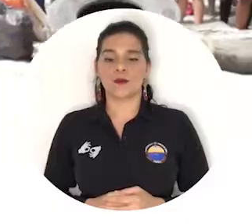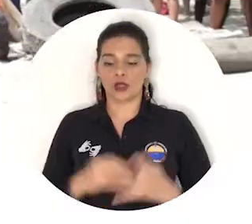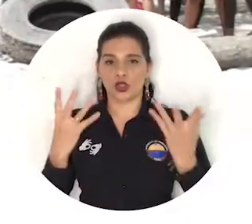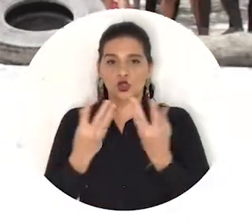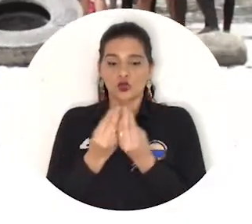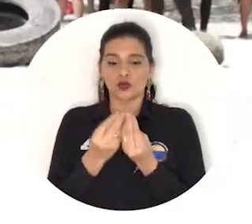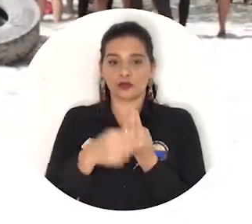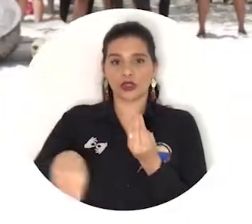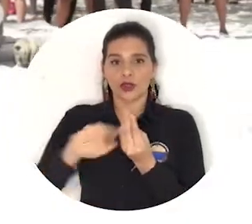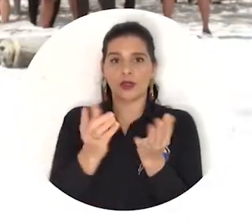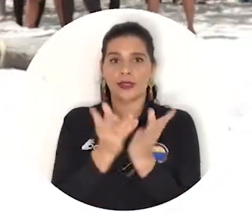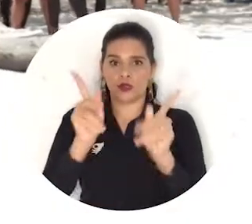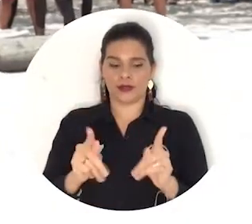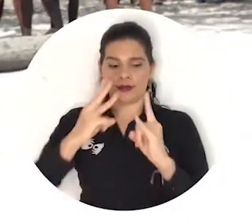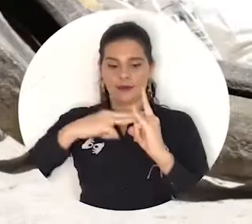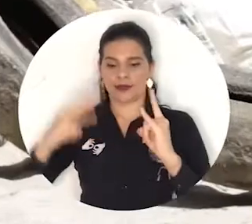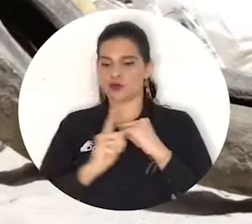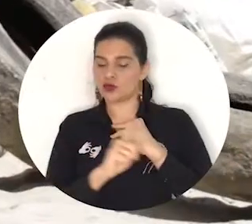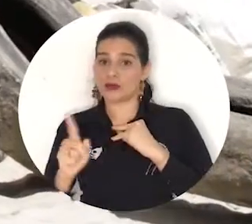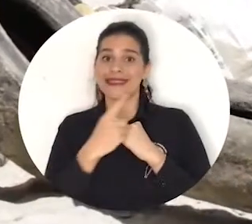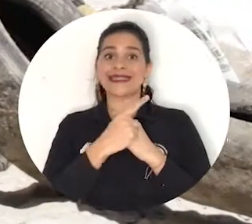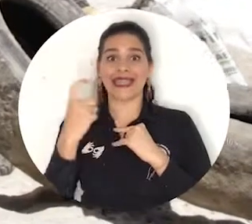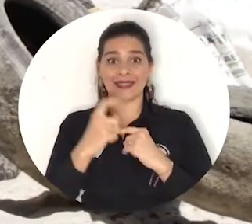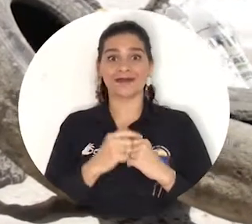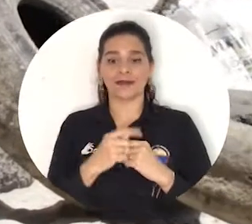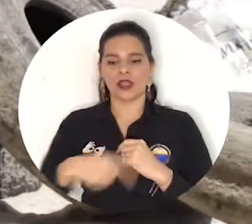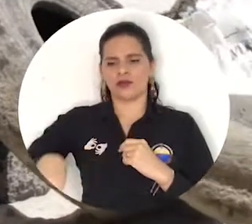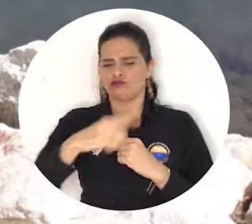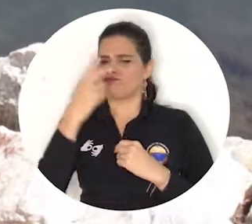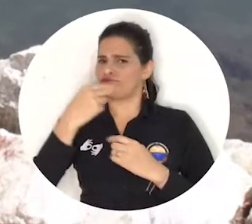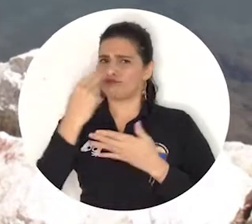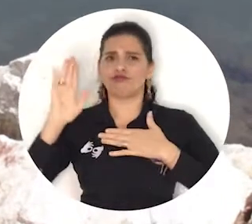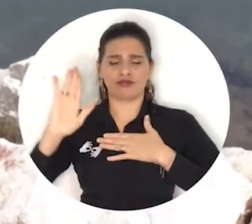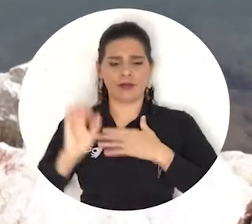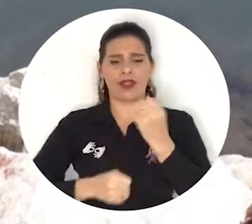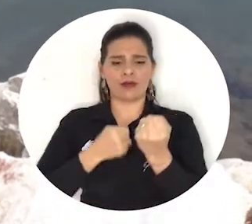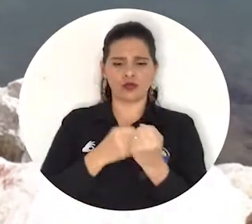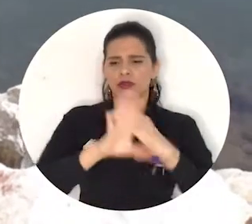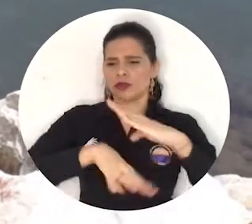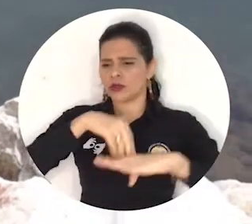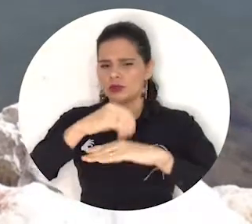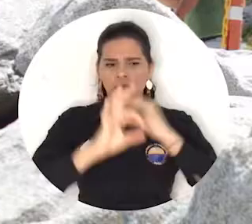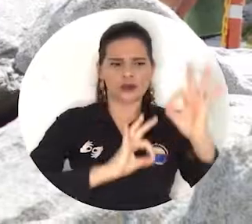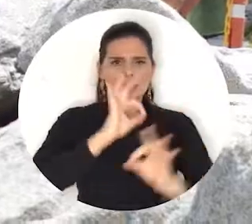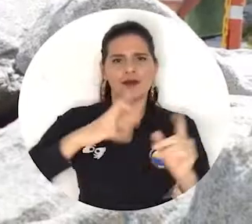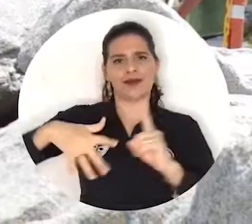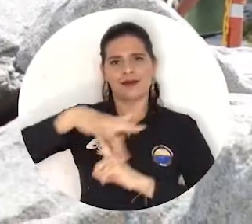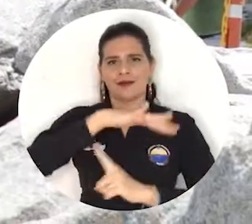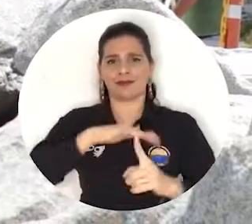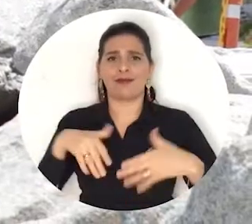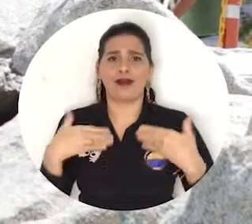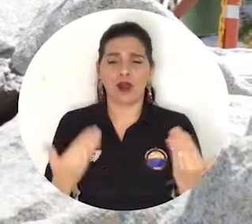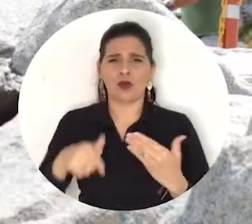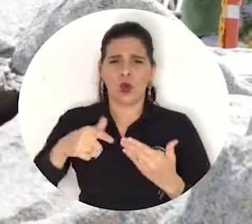Un grupo de 100 estudiantes de la Universidad del Magdalena demostraron su compromiso con los objetivos de desarrollo sostenible a partir de la